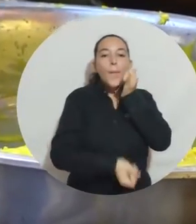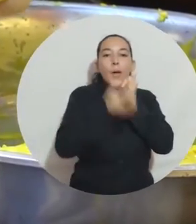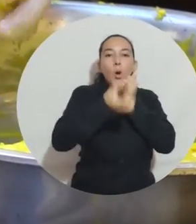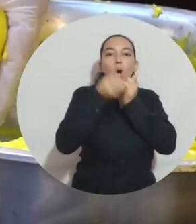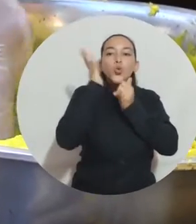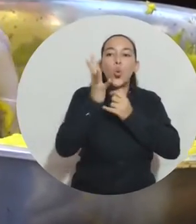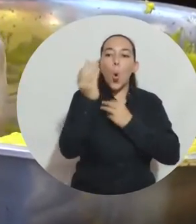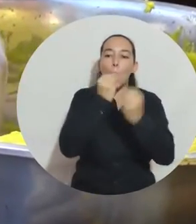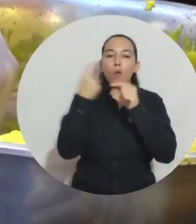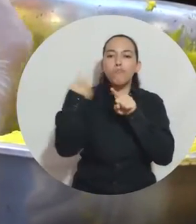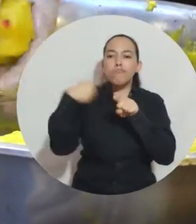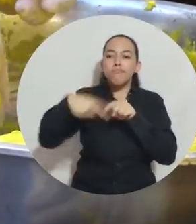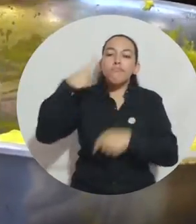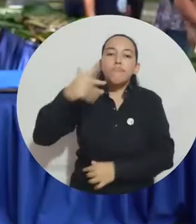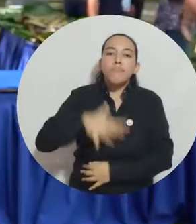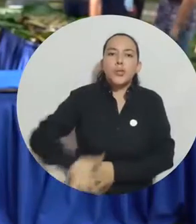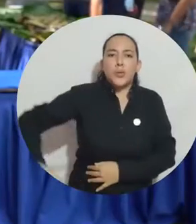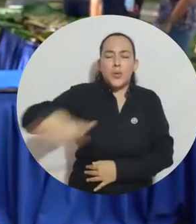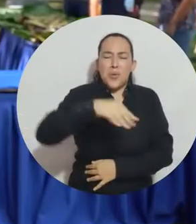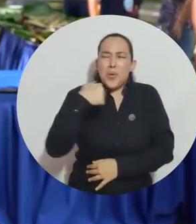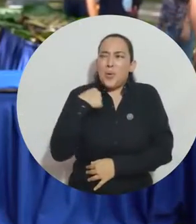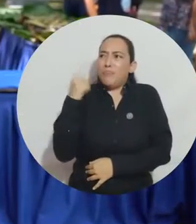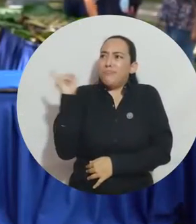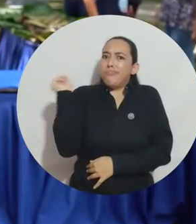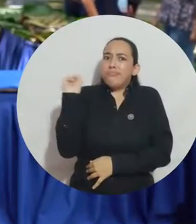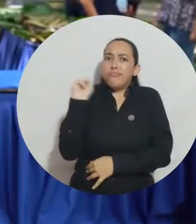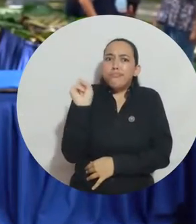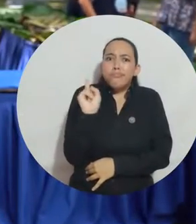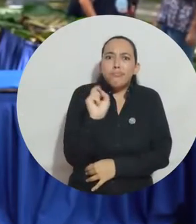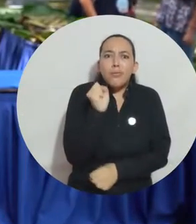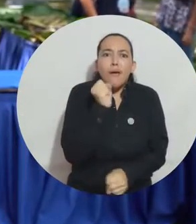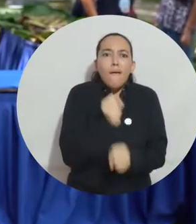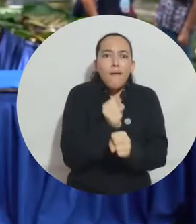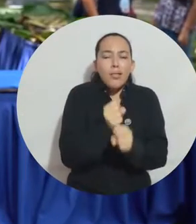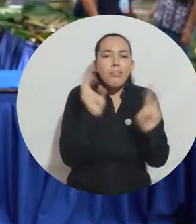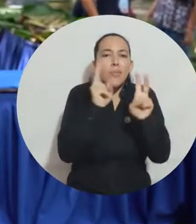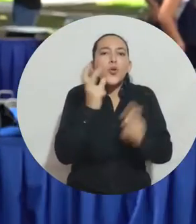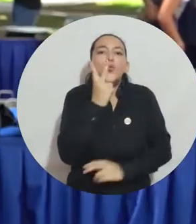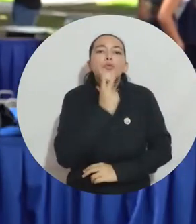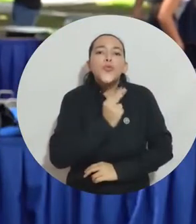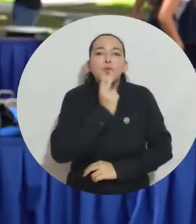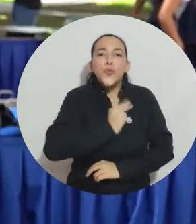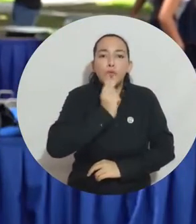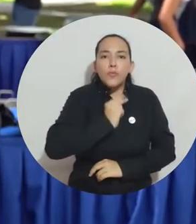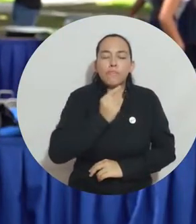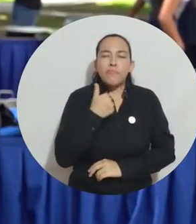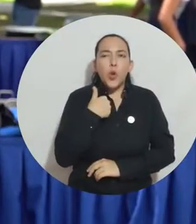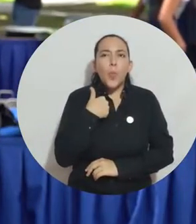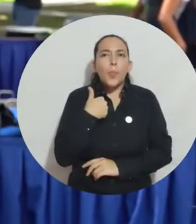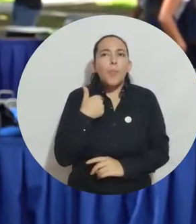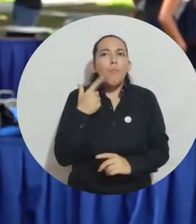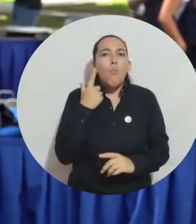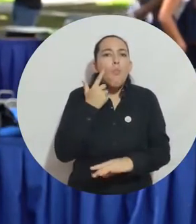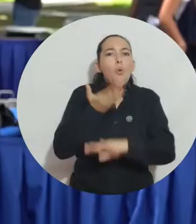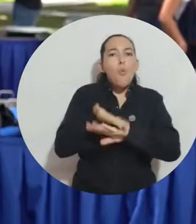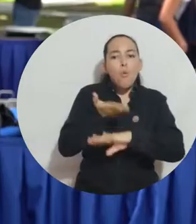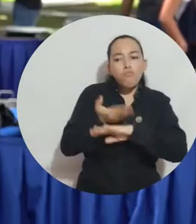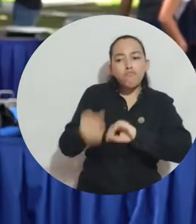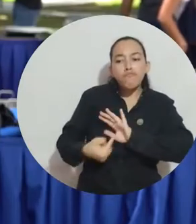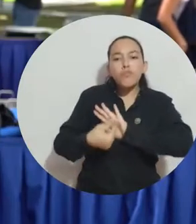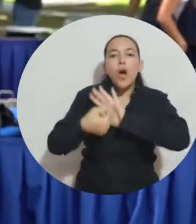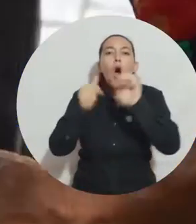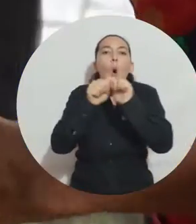refinados de la comida del territorio. Yo llevo muchos años trabajando con dulces y la idea es